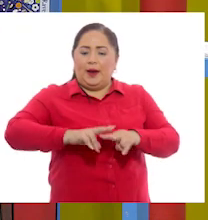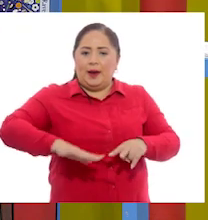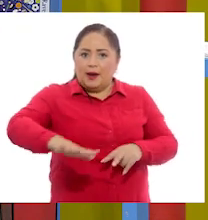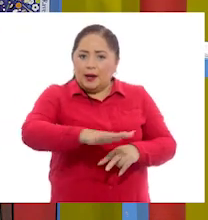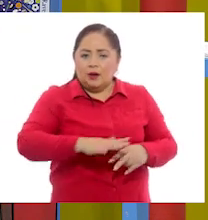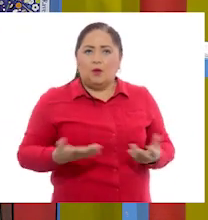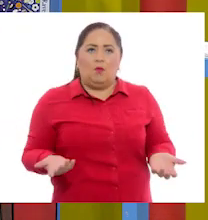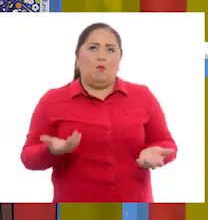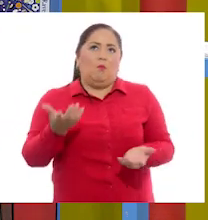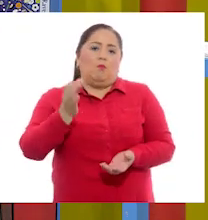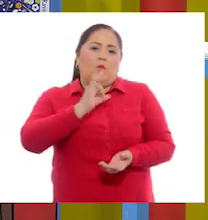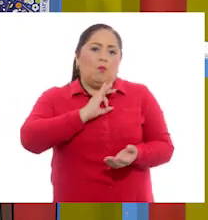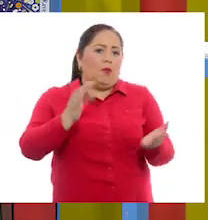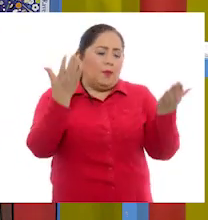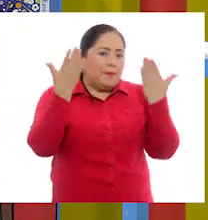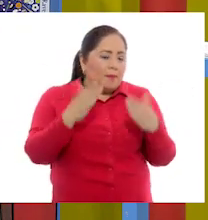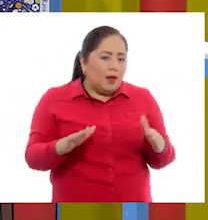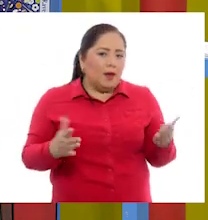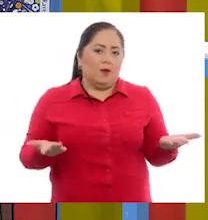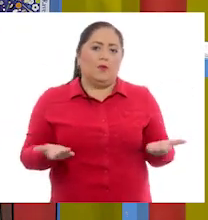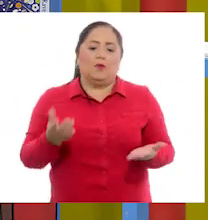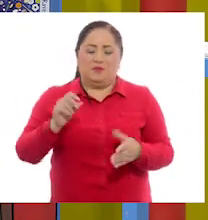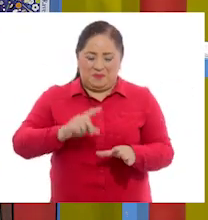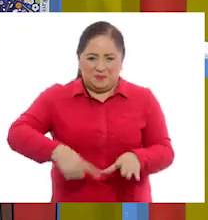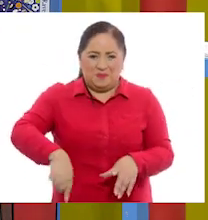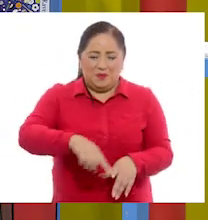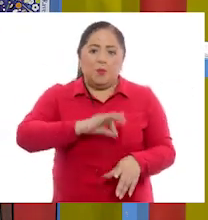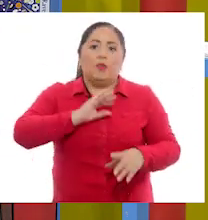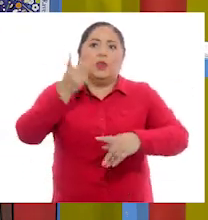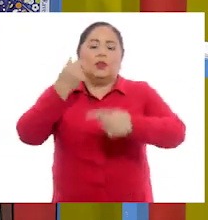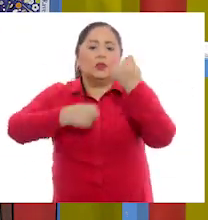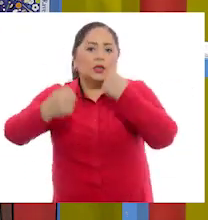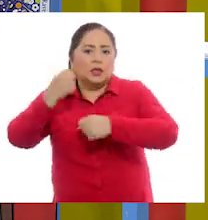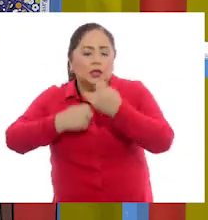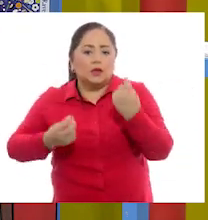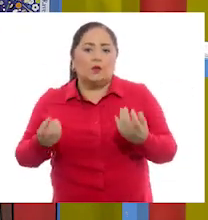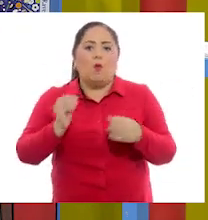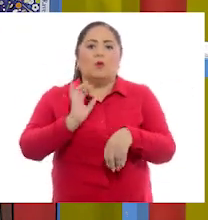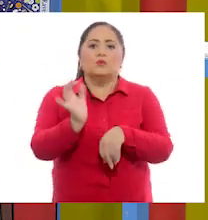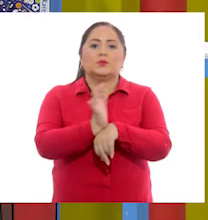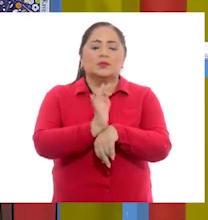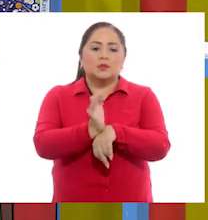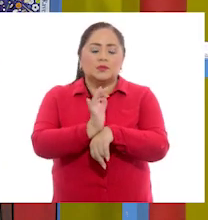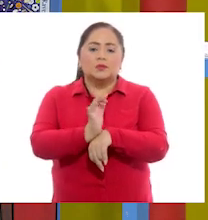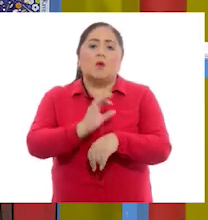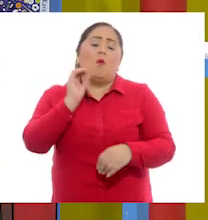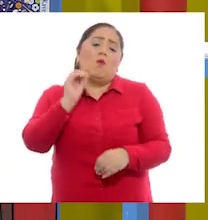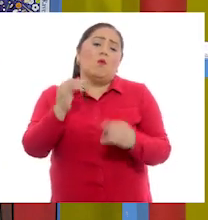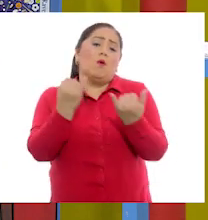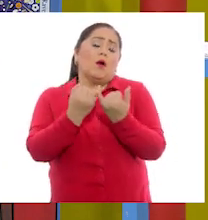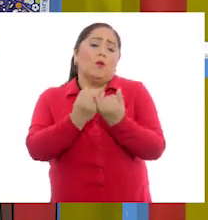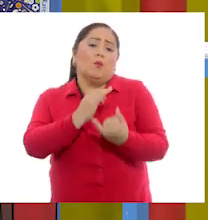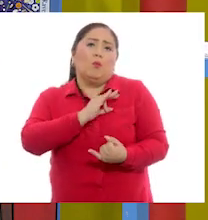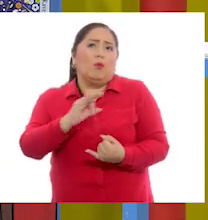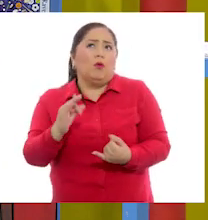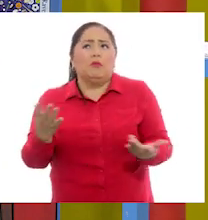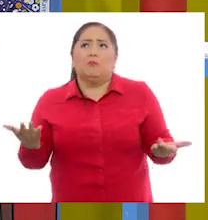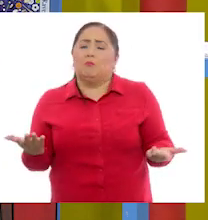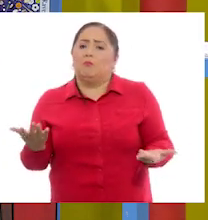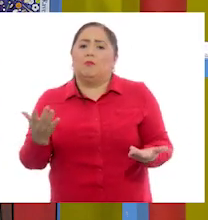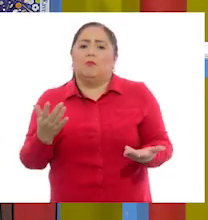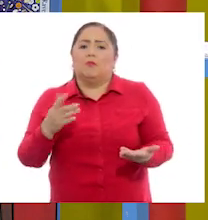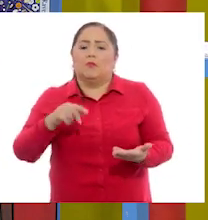o puede ser un banco, o puede ser una tienda, o un cine, o también podría ser